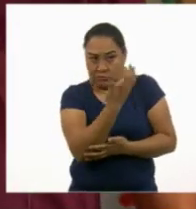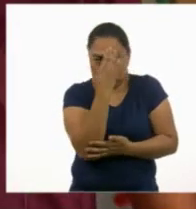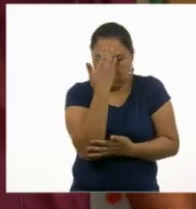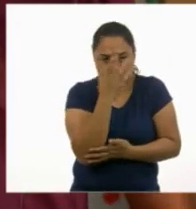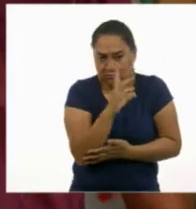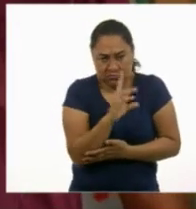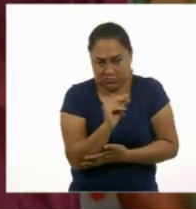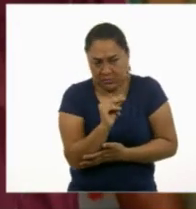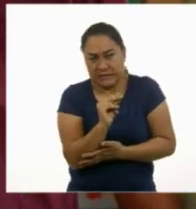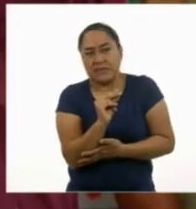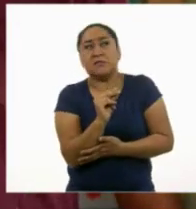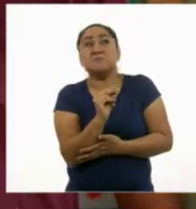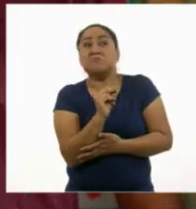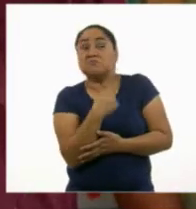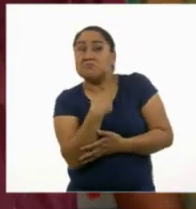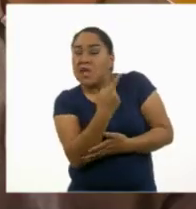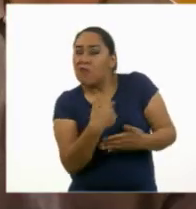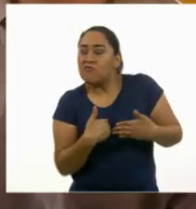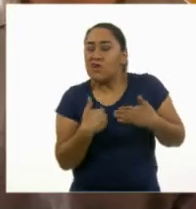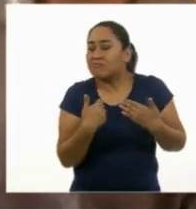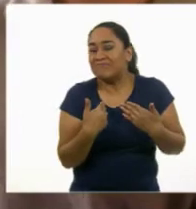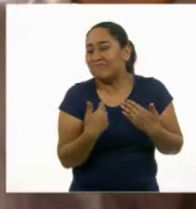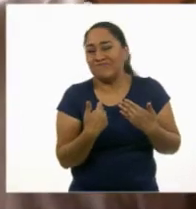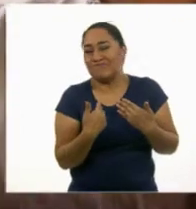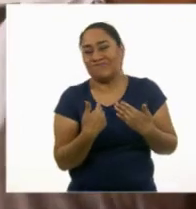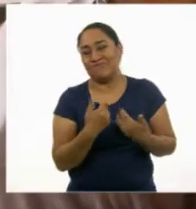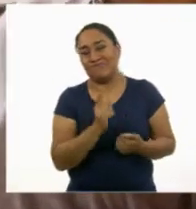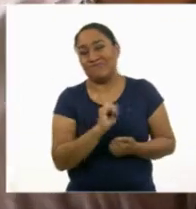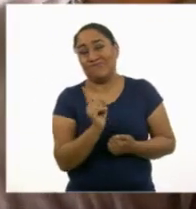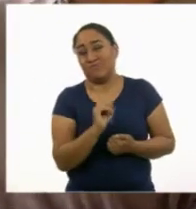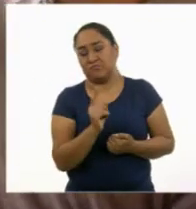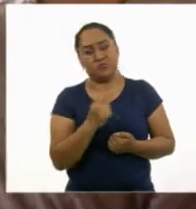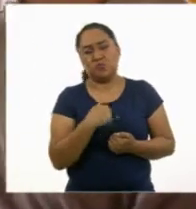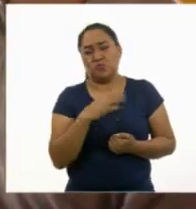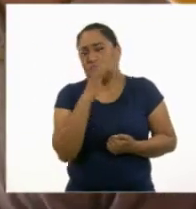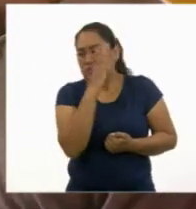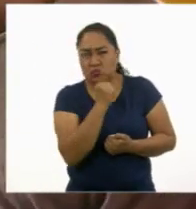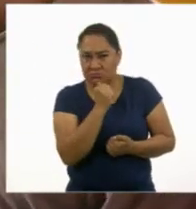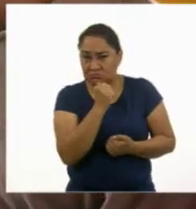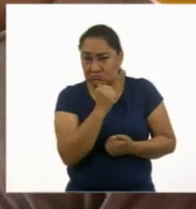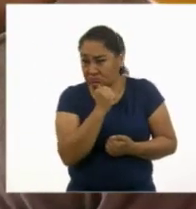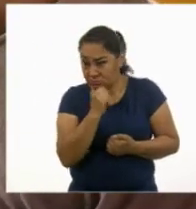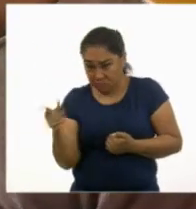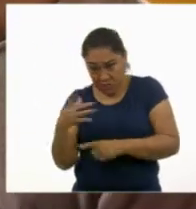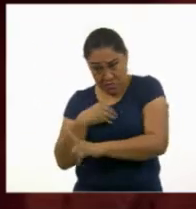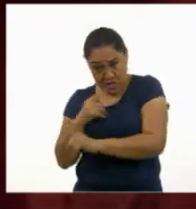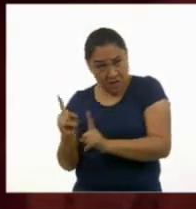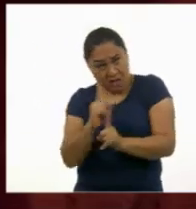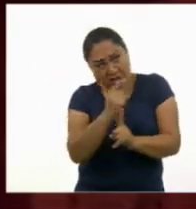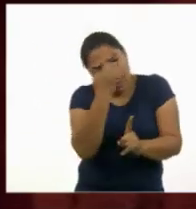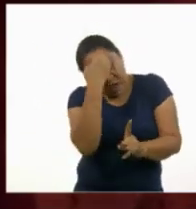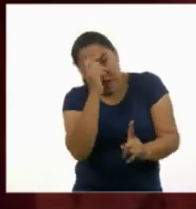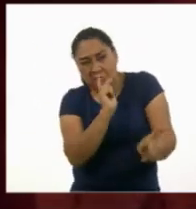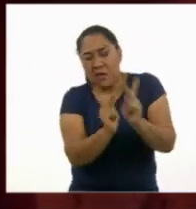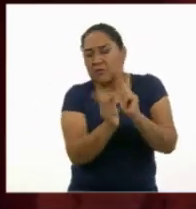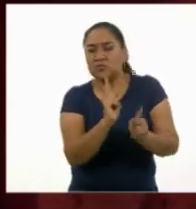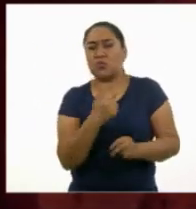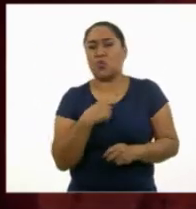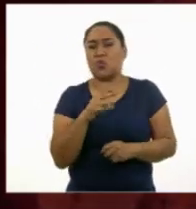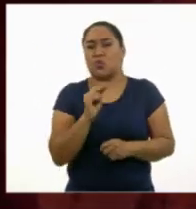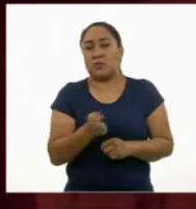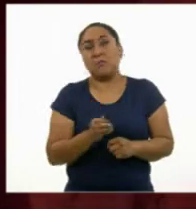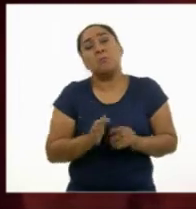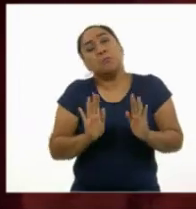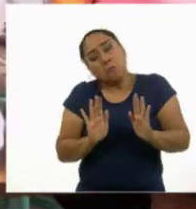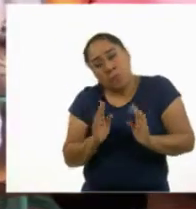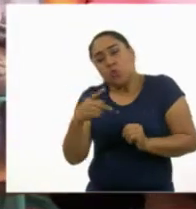Y sigo sin confiar en usted. Y no puedo permitir que mi hijo hable con extraños. Es muy válido